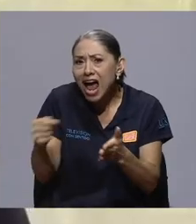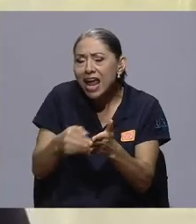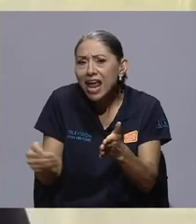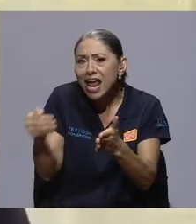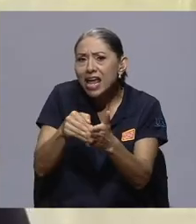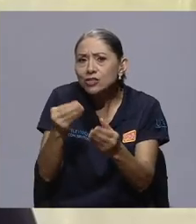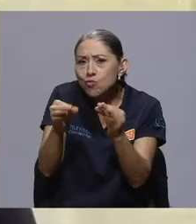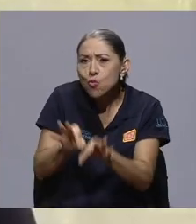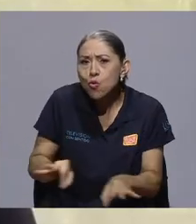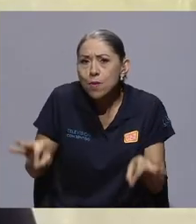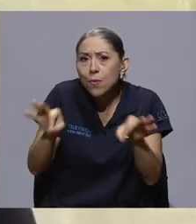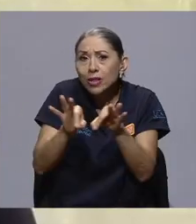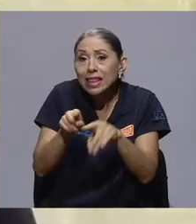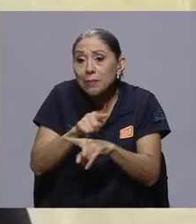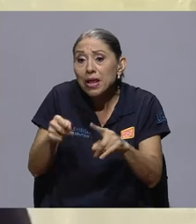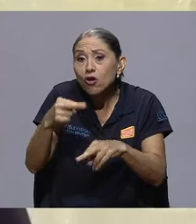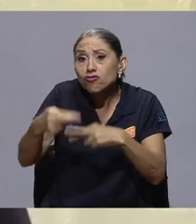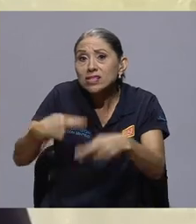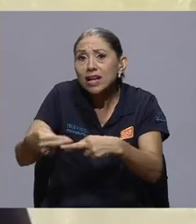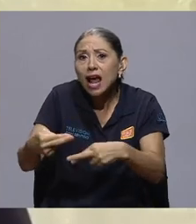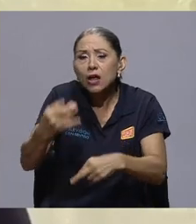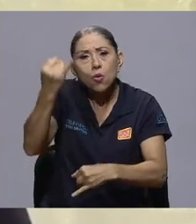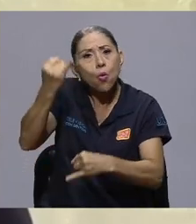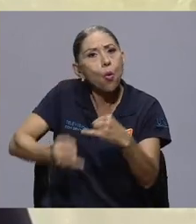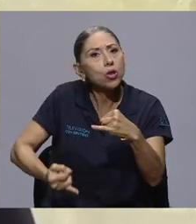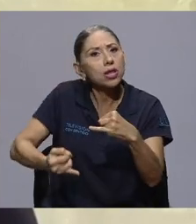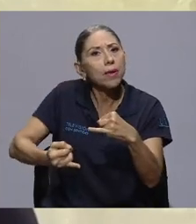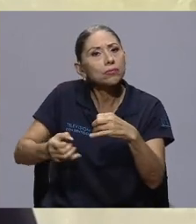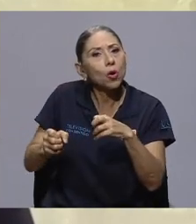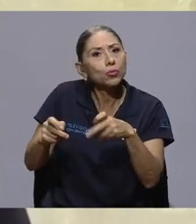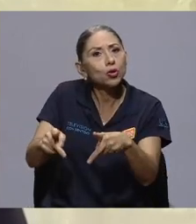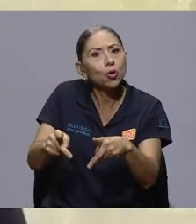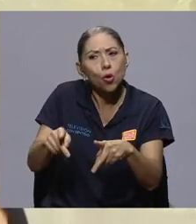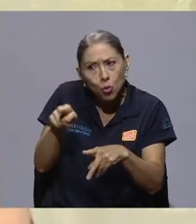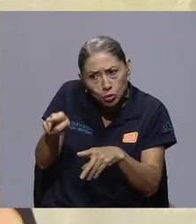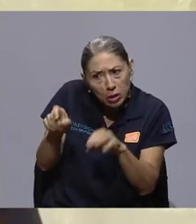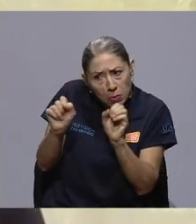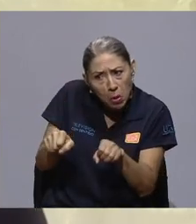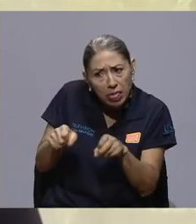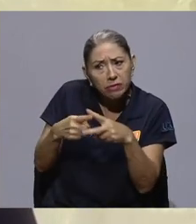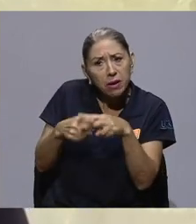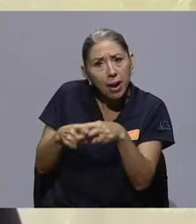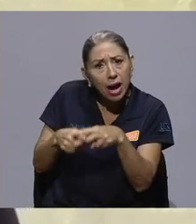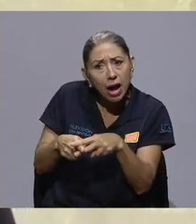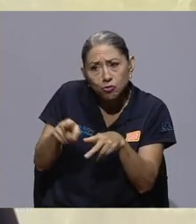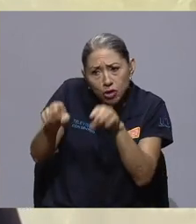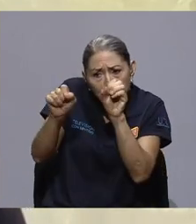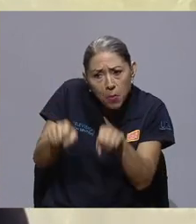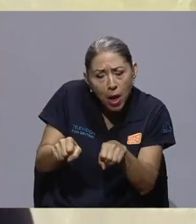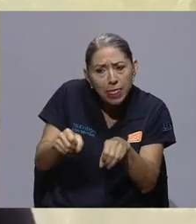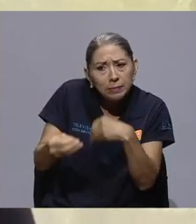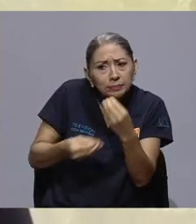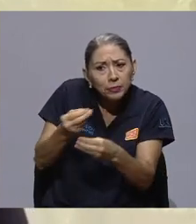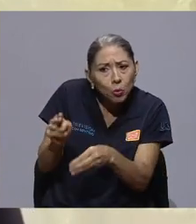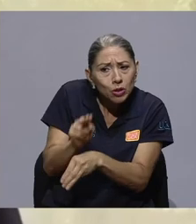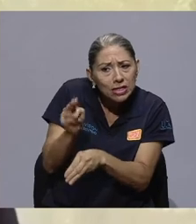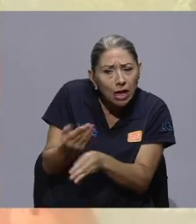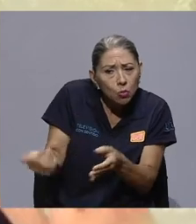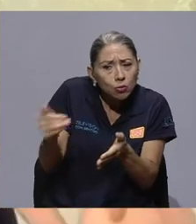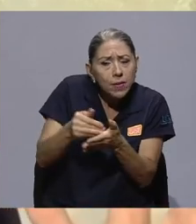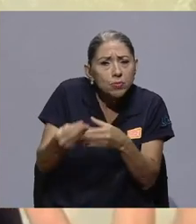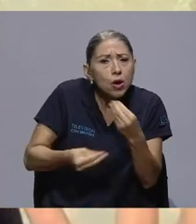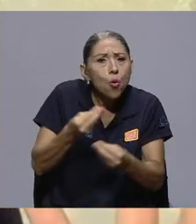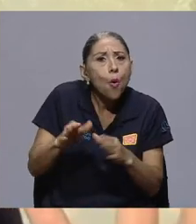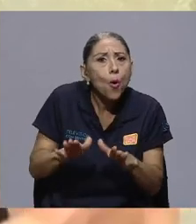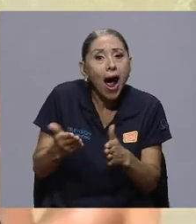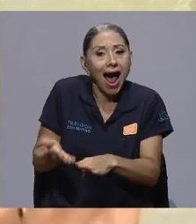para ese material, usted no lo puede reparar, no lo puede refabricar, no lo puede reutilizar, entonces vamos